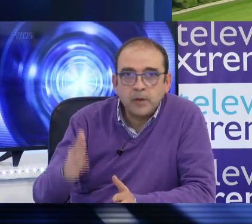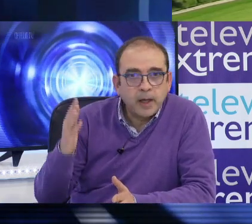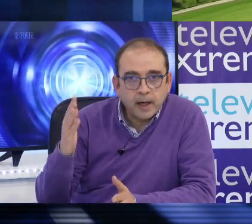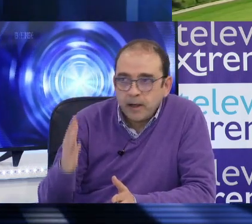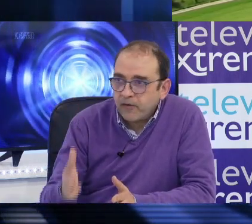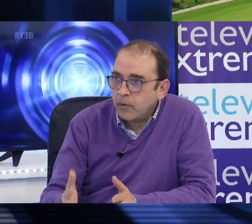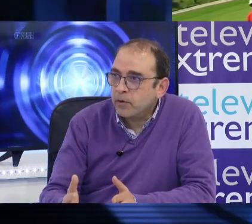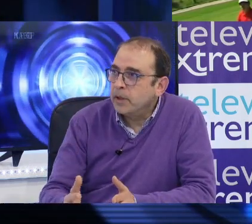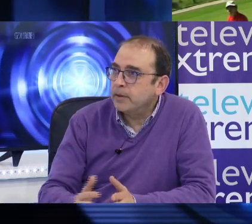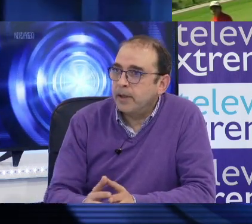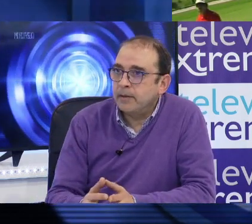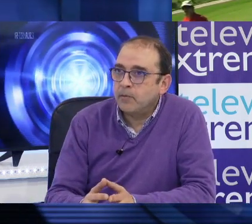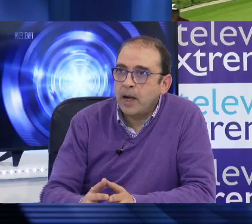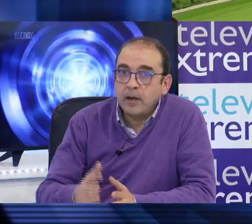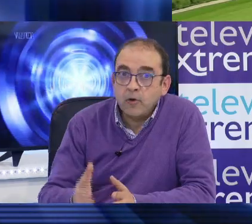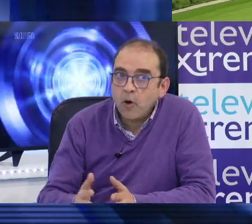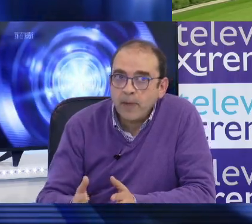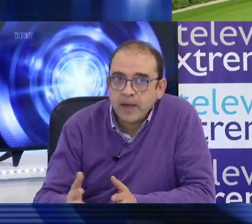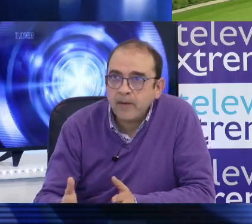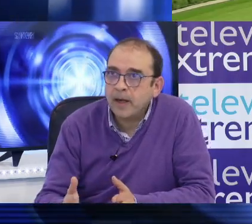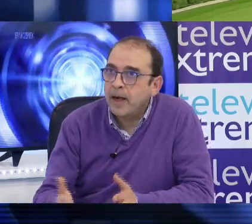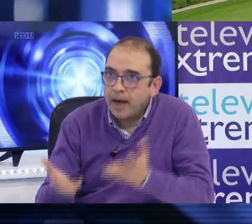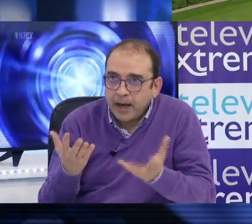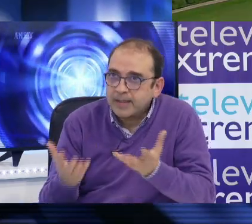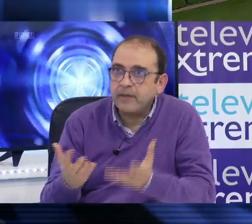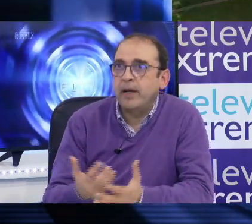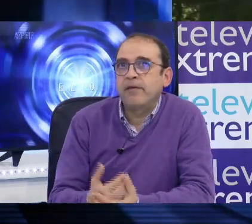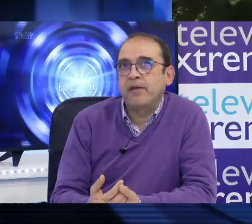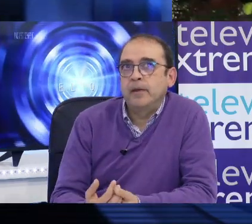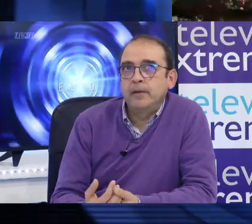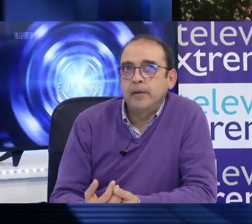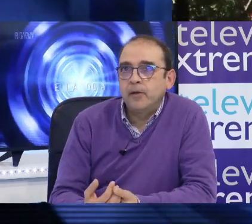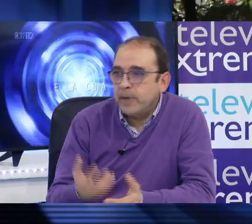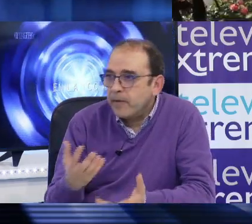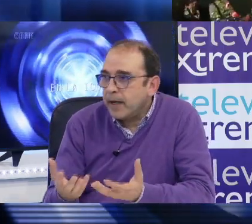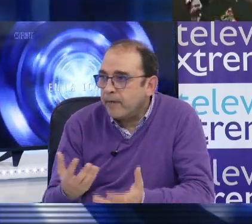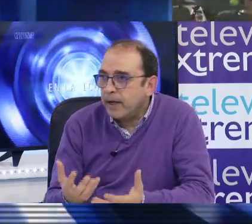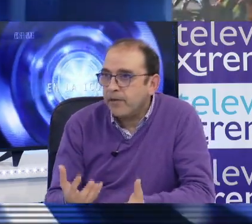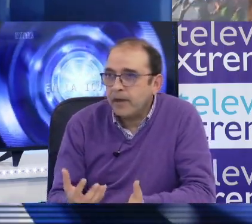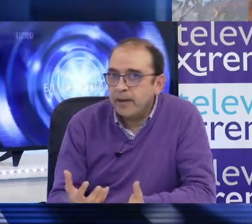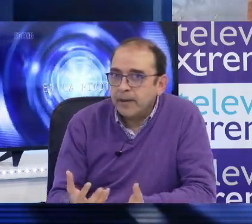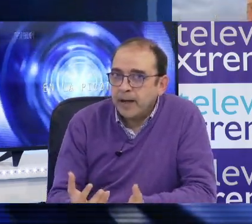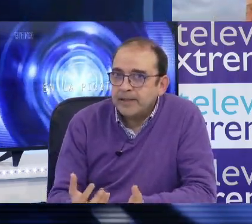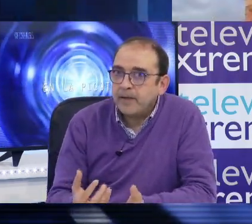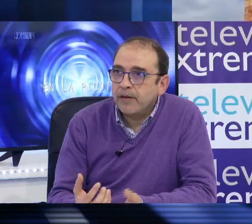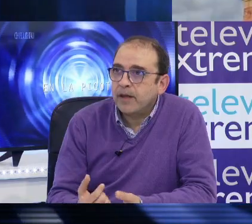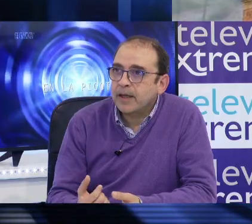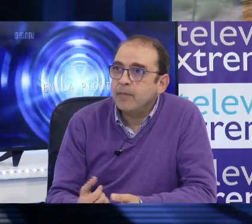políticos, hagan el favor, tribunales, no me lleven a esa balanza. No me lleven a la balanza